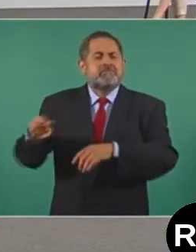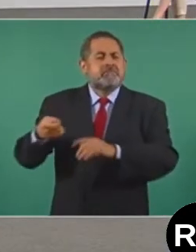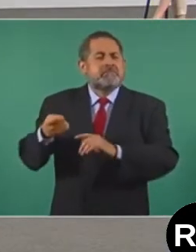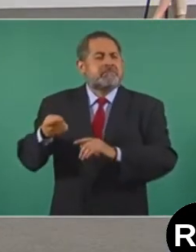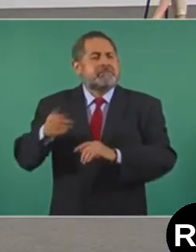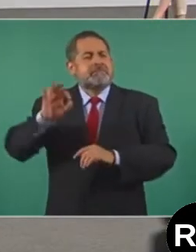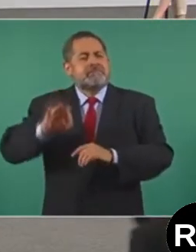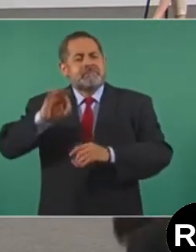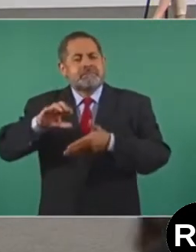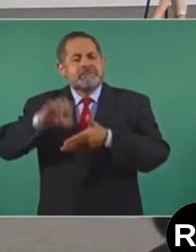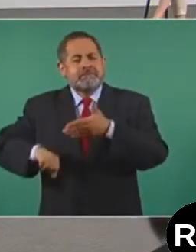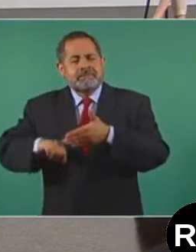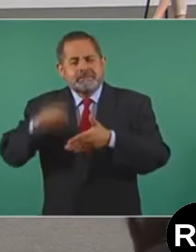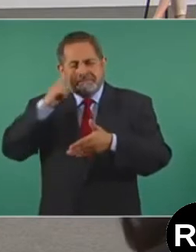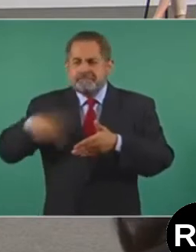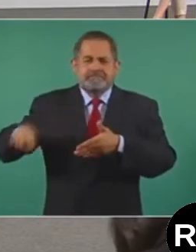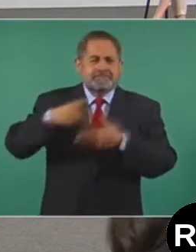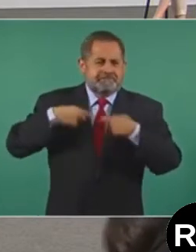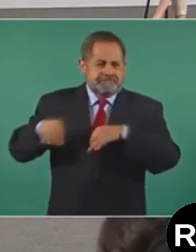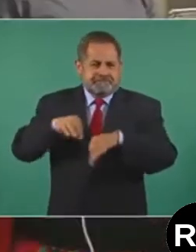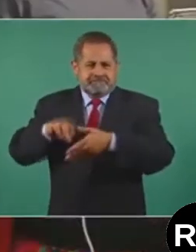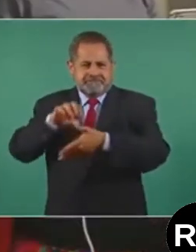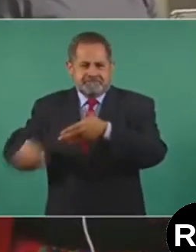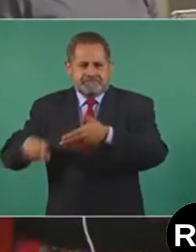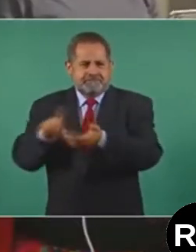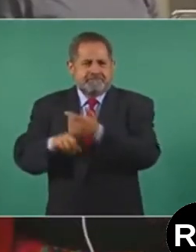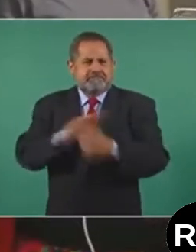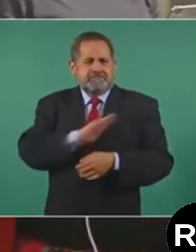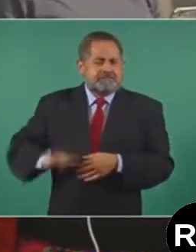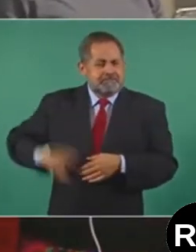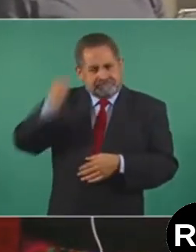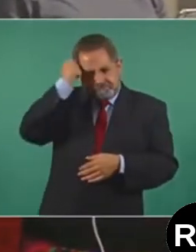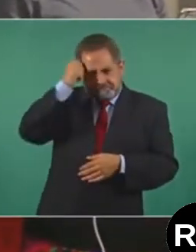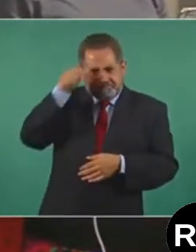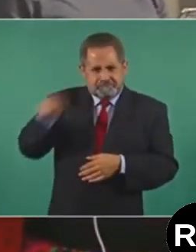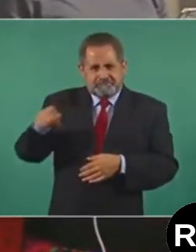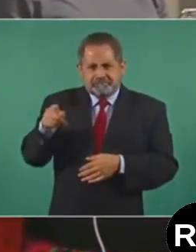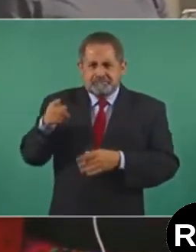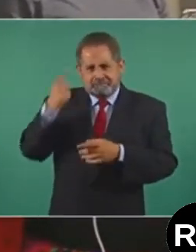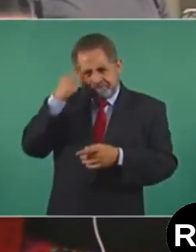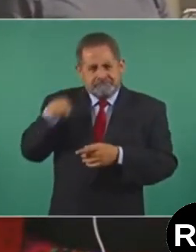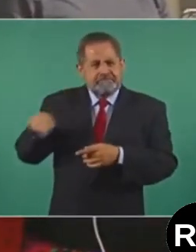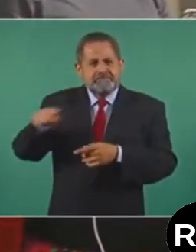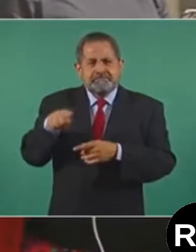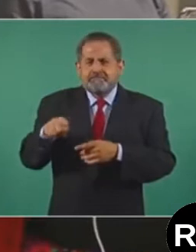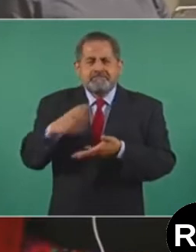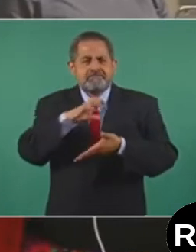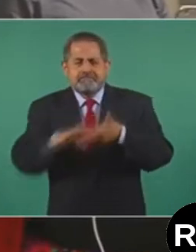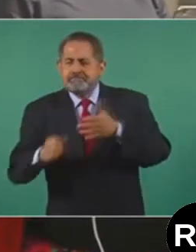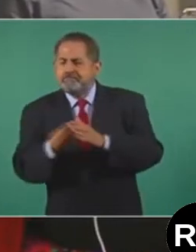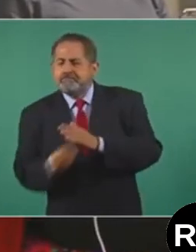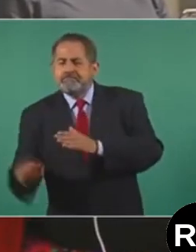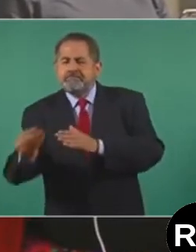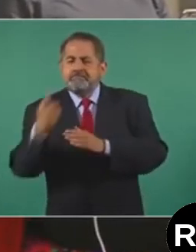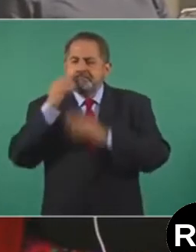se le quitaba a los trabajadores del municipio de Texcoco destinados para la campaña